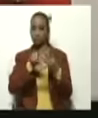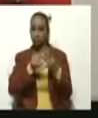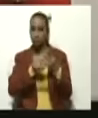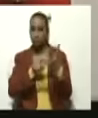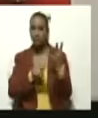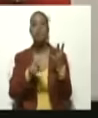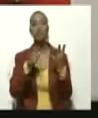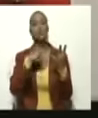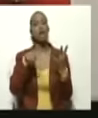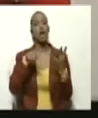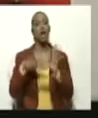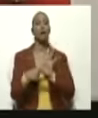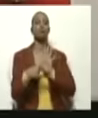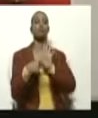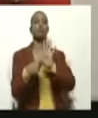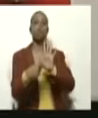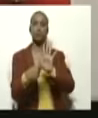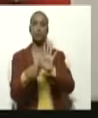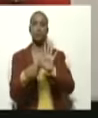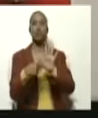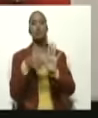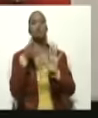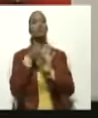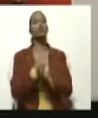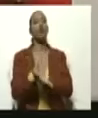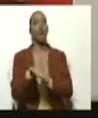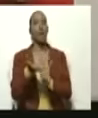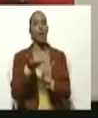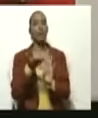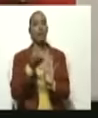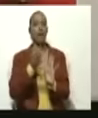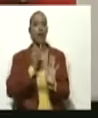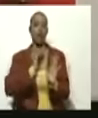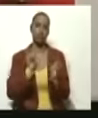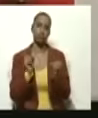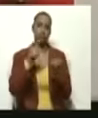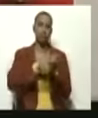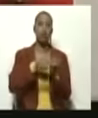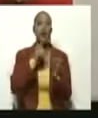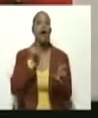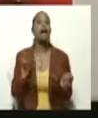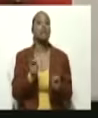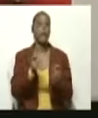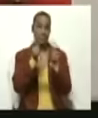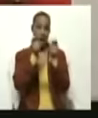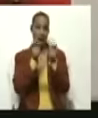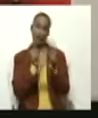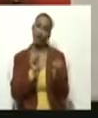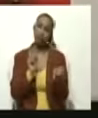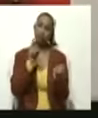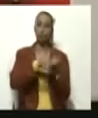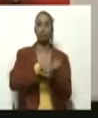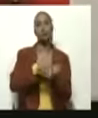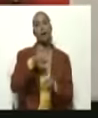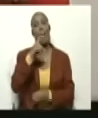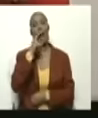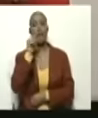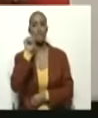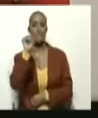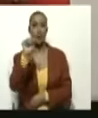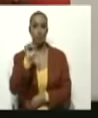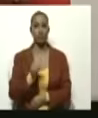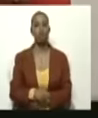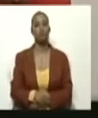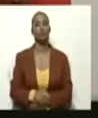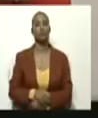conforma el núcleo principal de nuestra campaña y del discurso del presidente Nicolás Maduro. La necesidad del